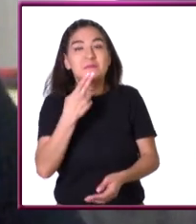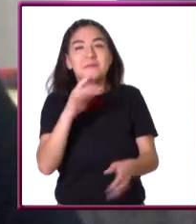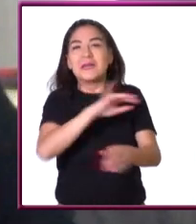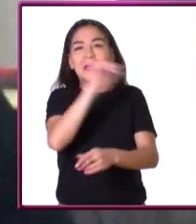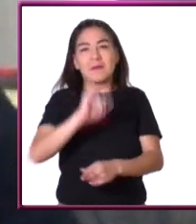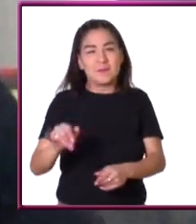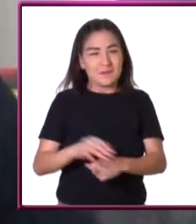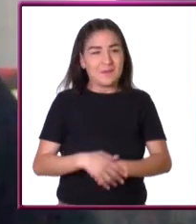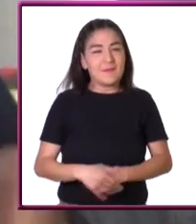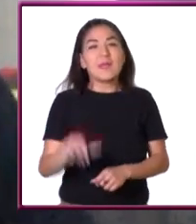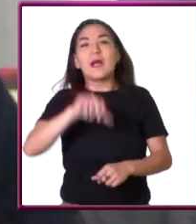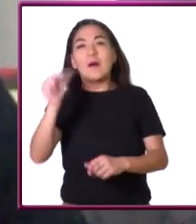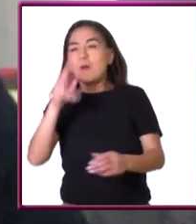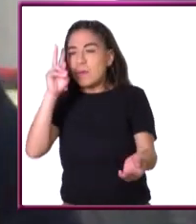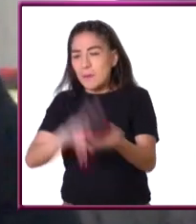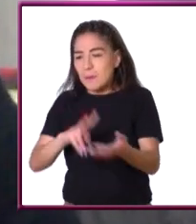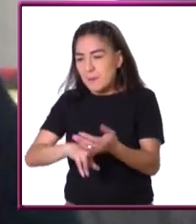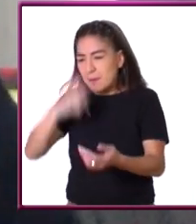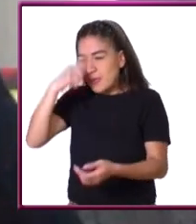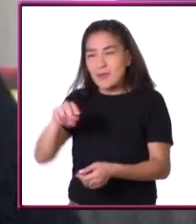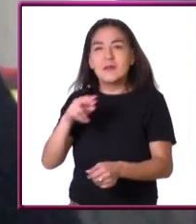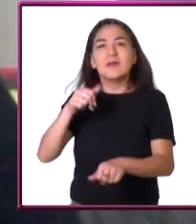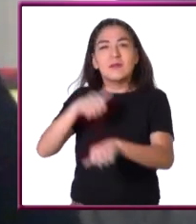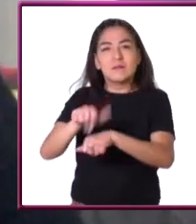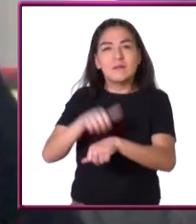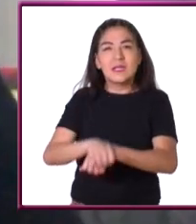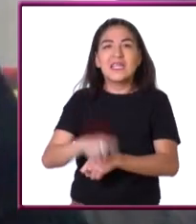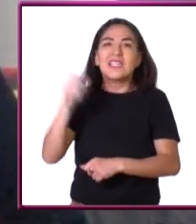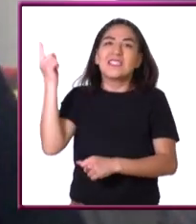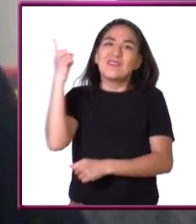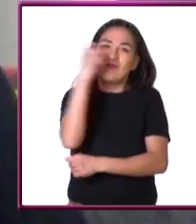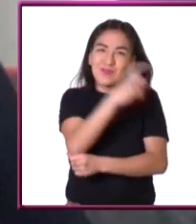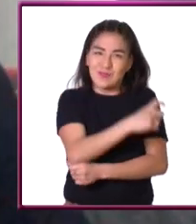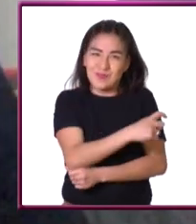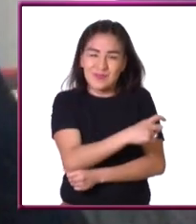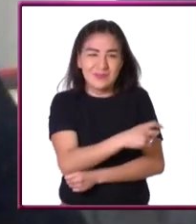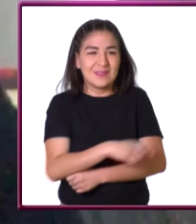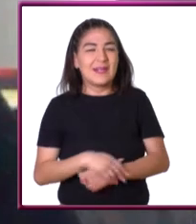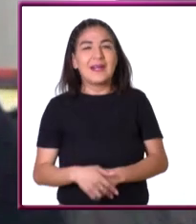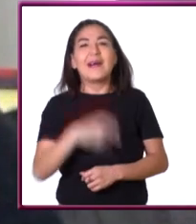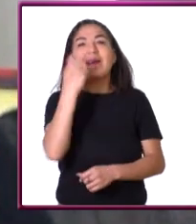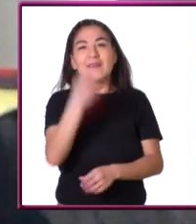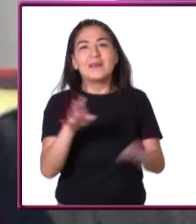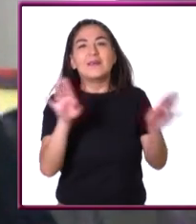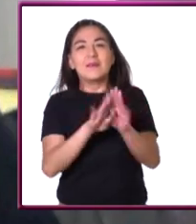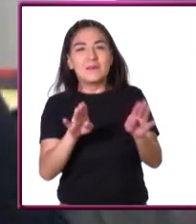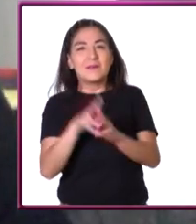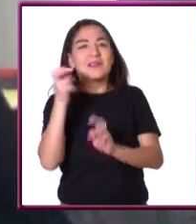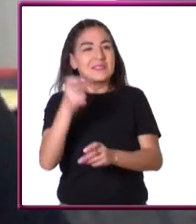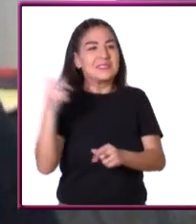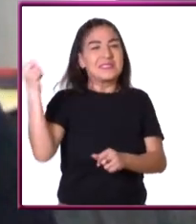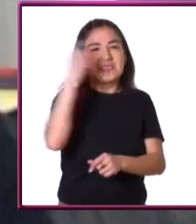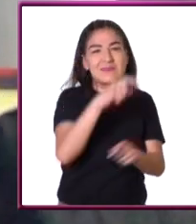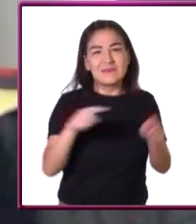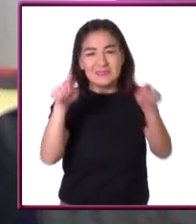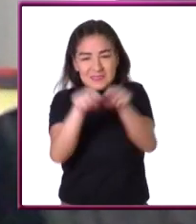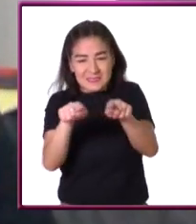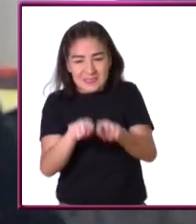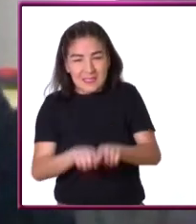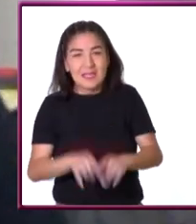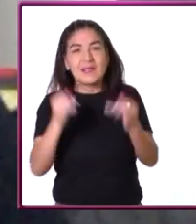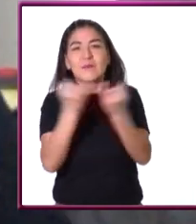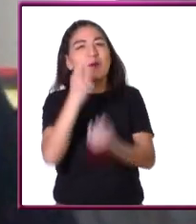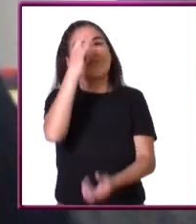utilizarse ¿no? y en cambio si ellos quieren encontrar ese valor factorizado se les va a complicar mucho por eso tratan mucho de buscar esos números